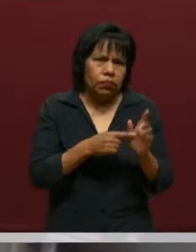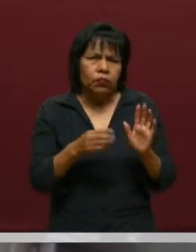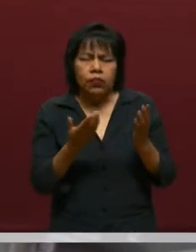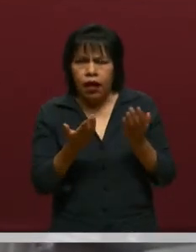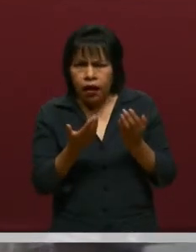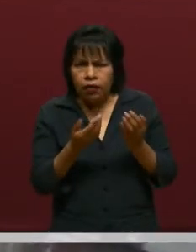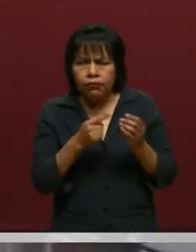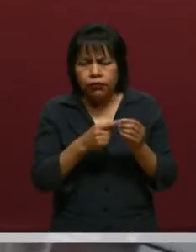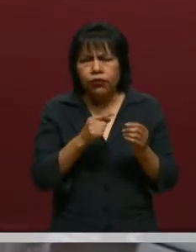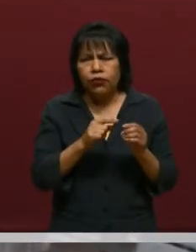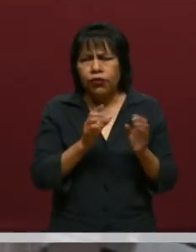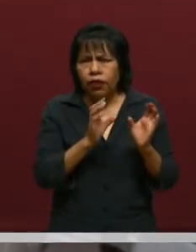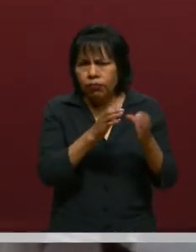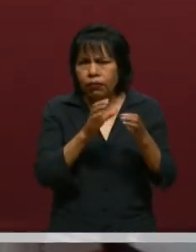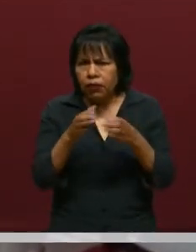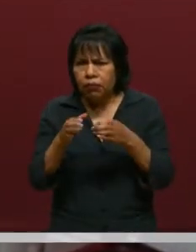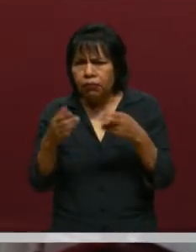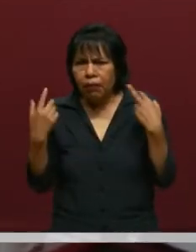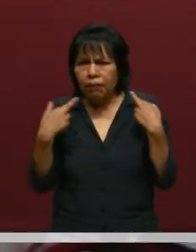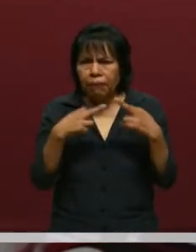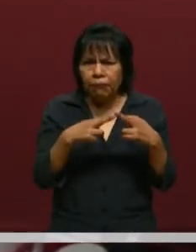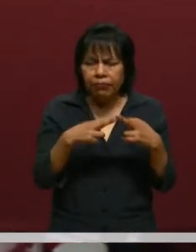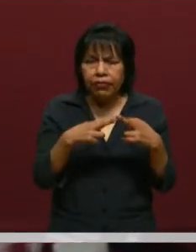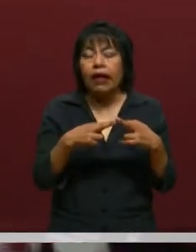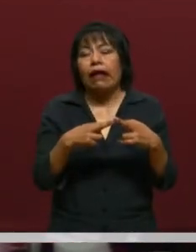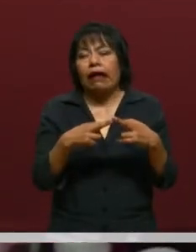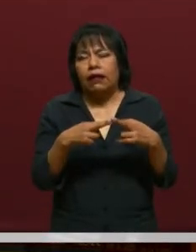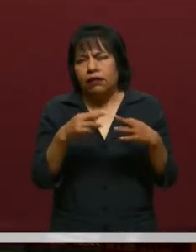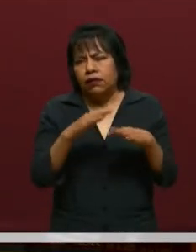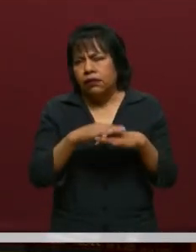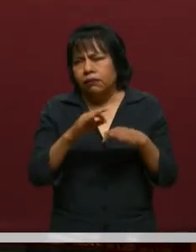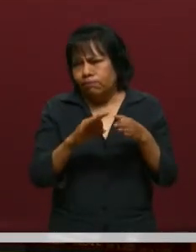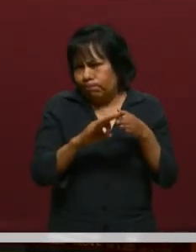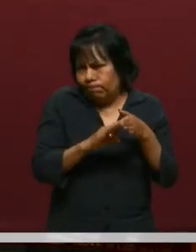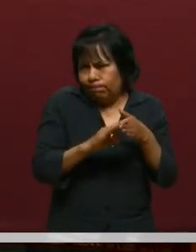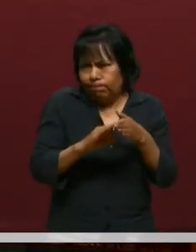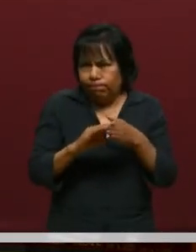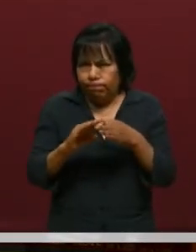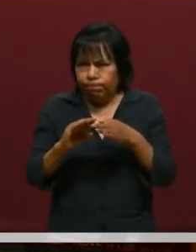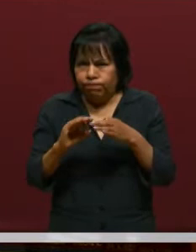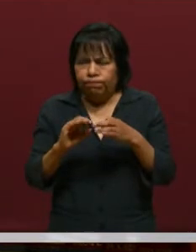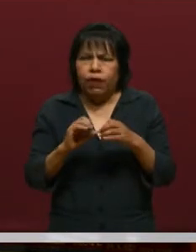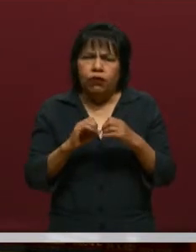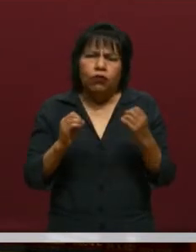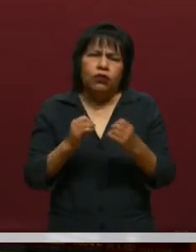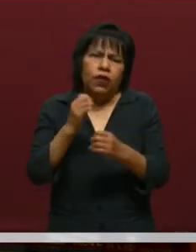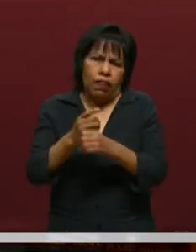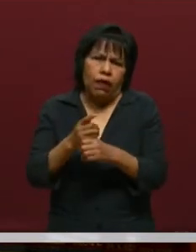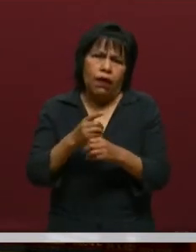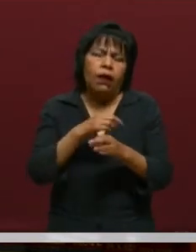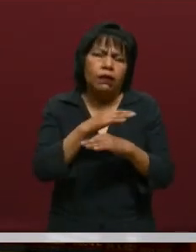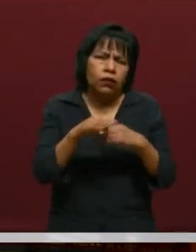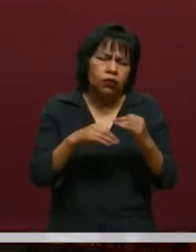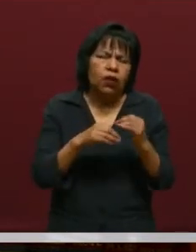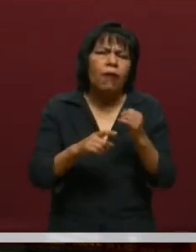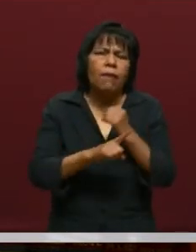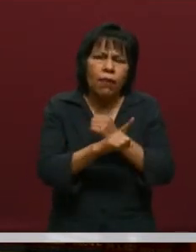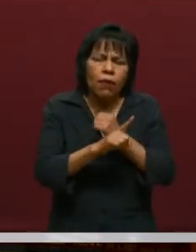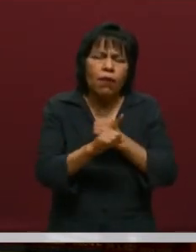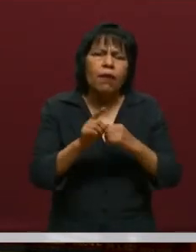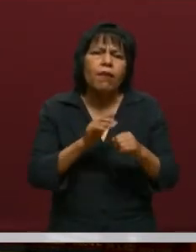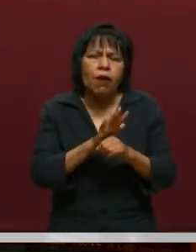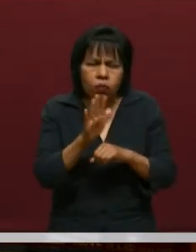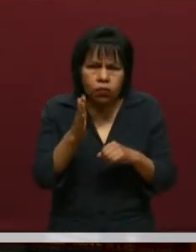haciendo con estos cuerpos académicos es que se acerquen a la sociedad y que puedan resolver esas problemáticas que ya tenemos,